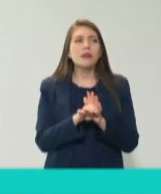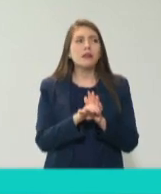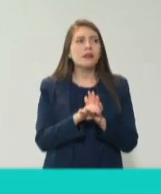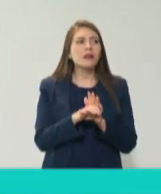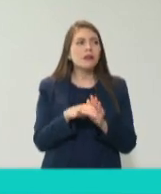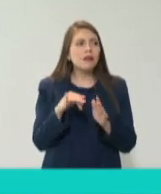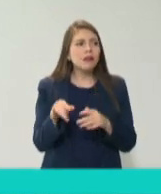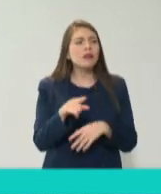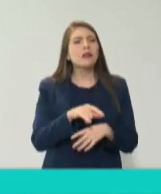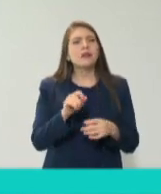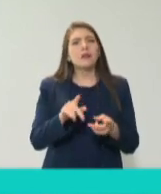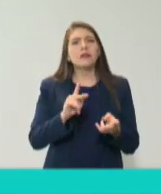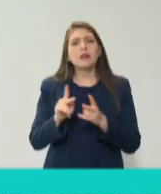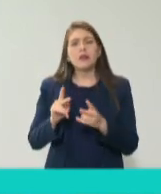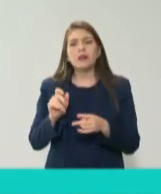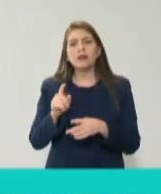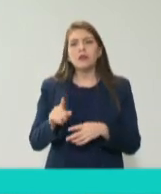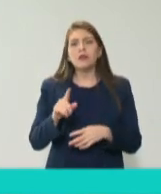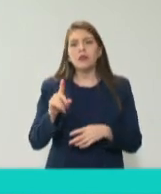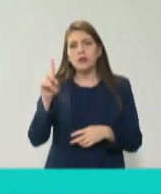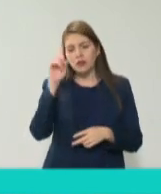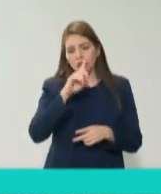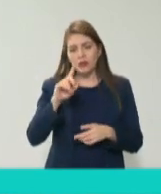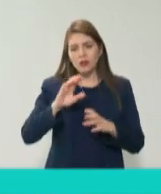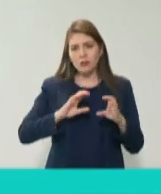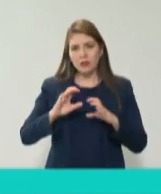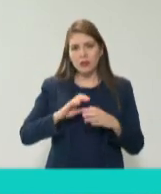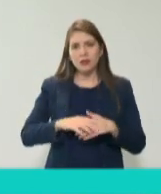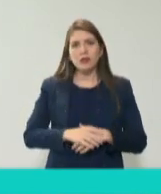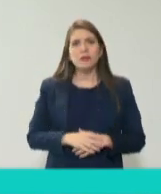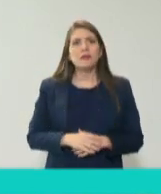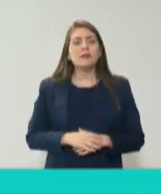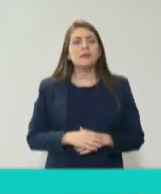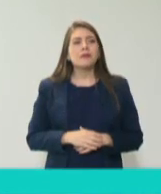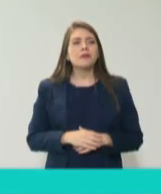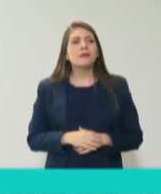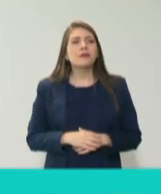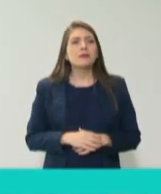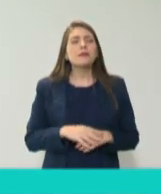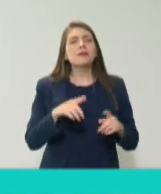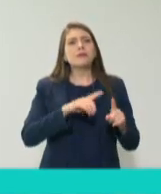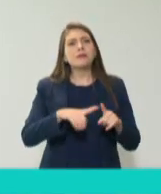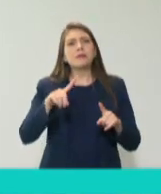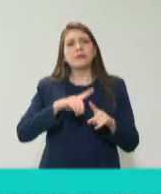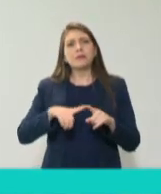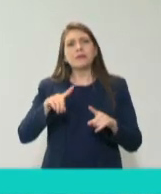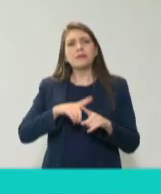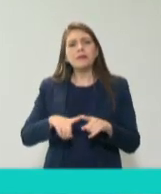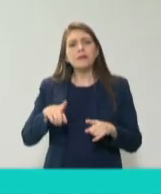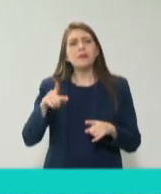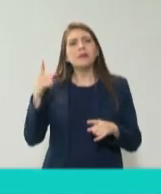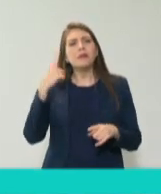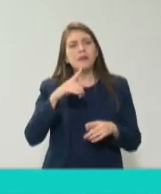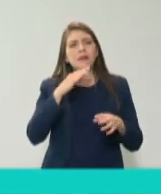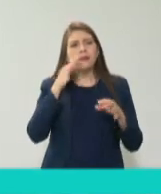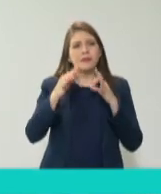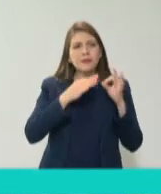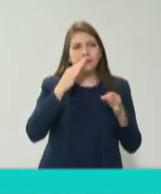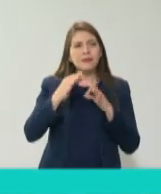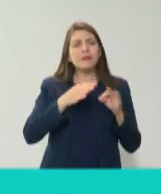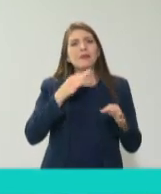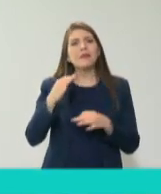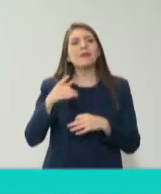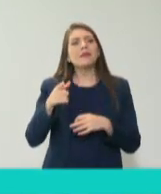pláticas con el Consejo de la Comunicación para que nos ayude con los muchos billones de pesos que tiene para publicidad, a